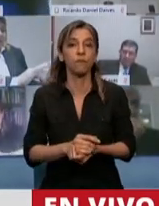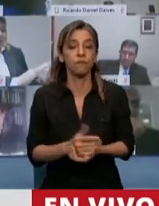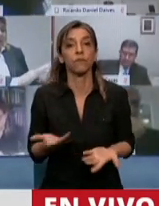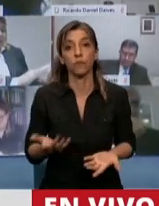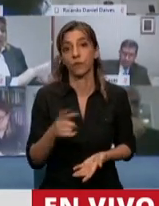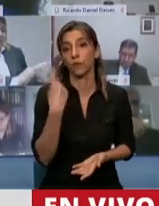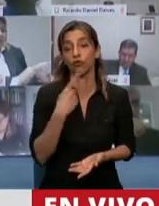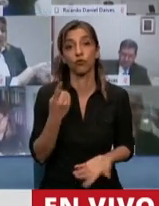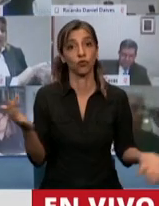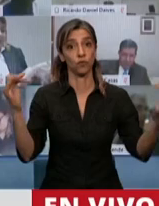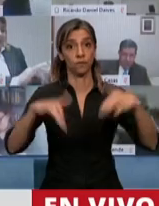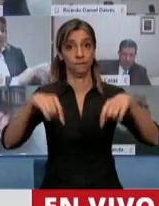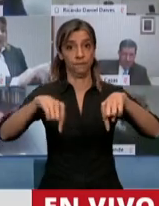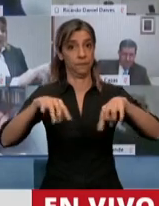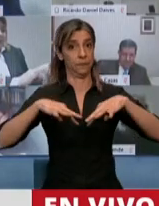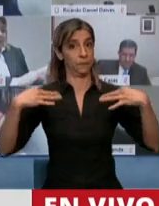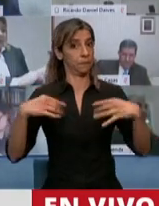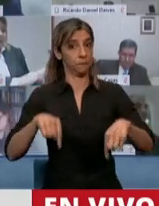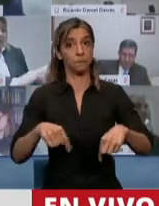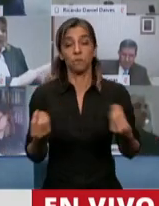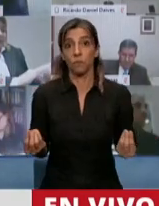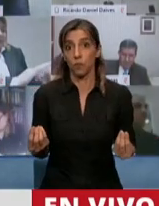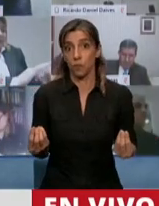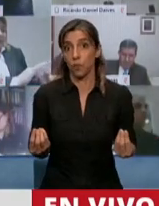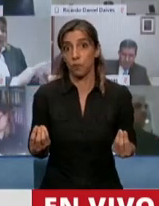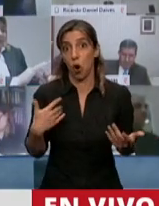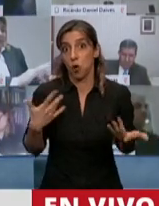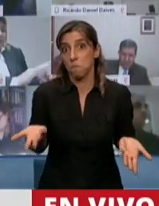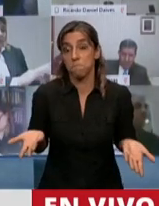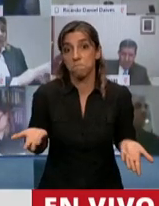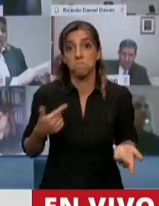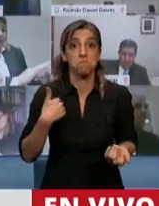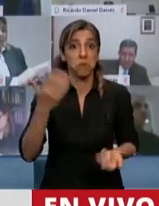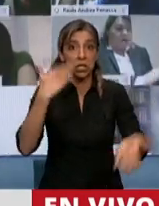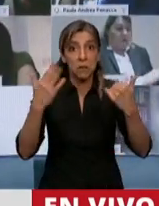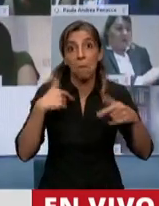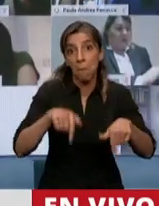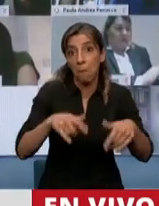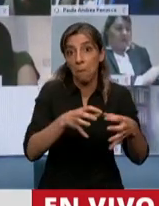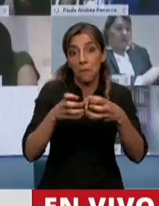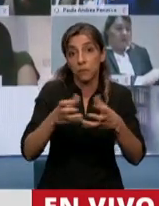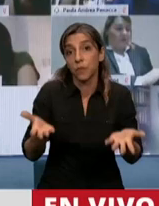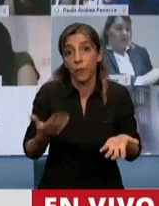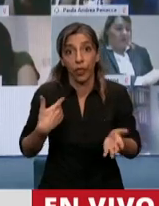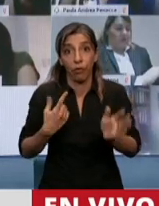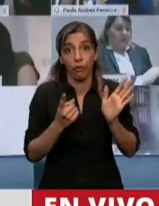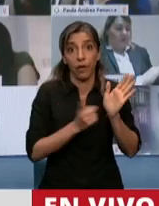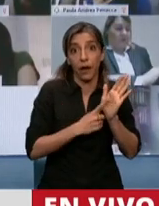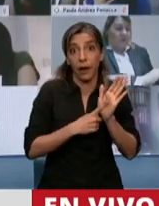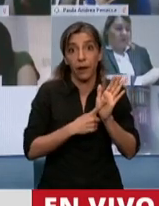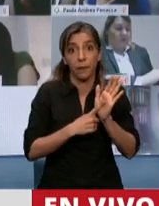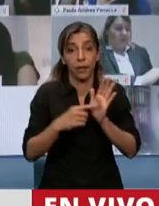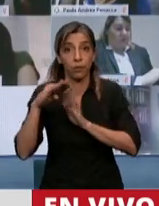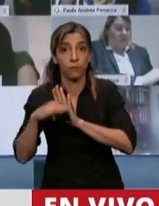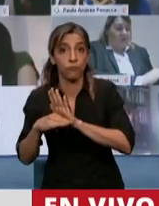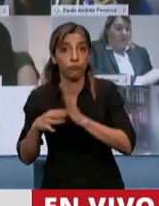porque ante la convocatoria a sesionar y dado que no hay norma, no hay regla que nos permita